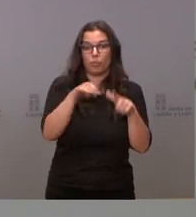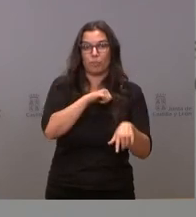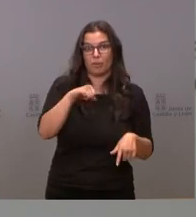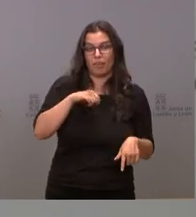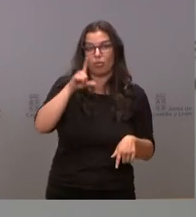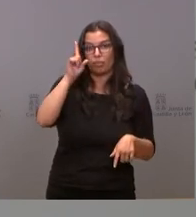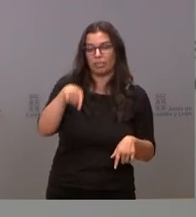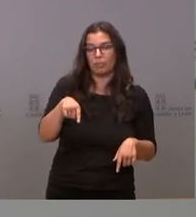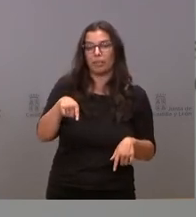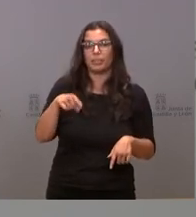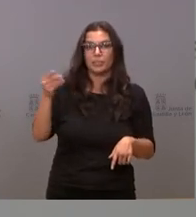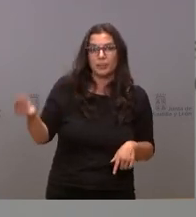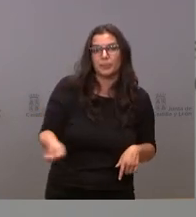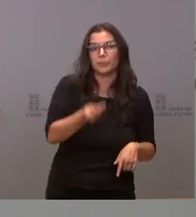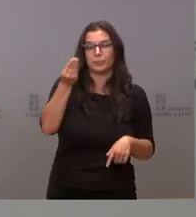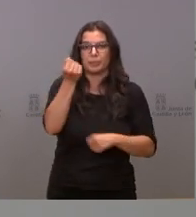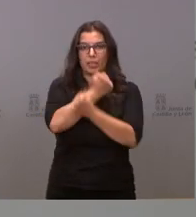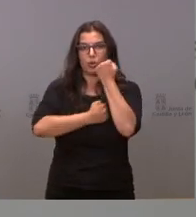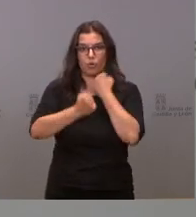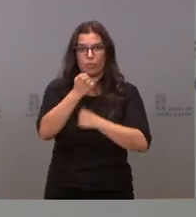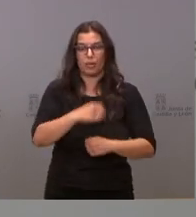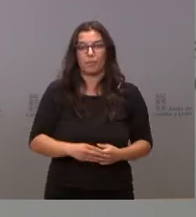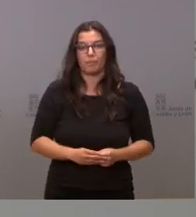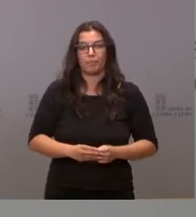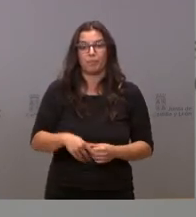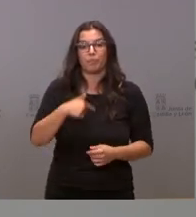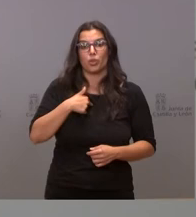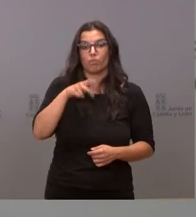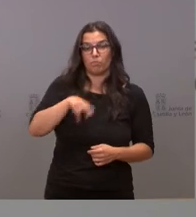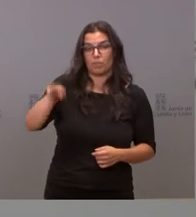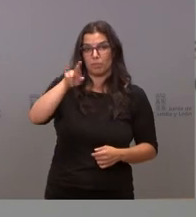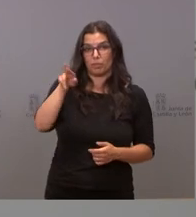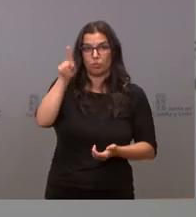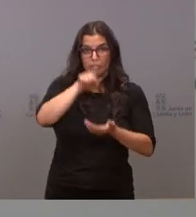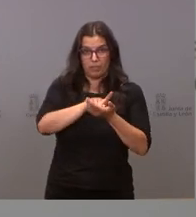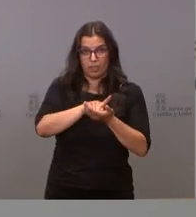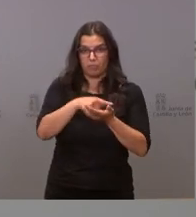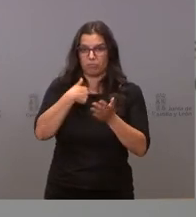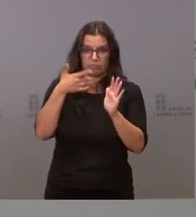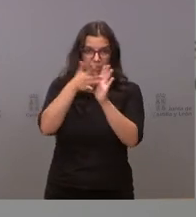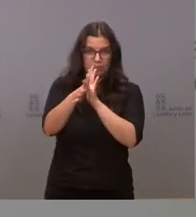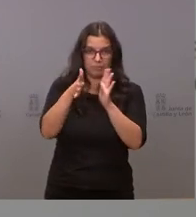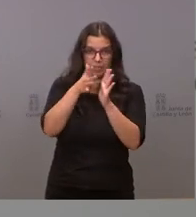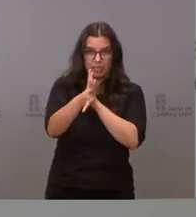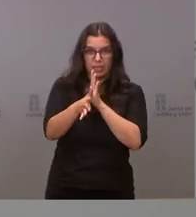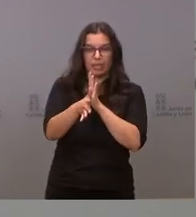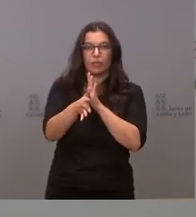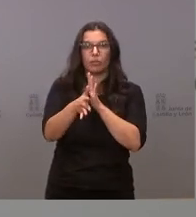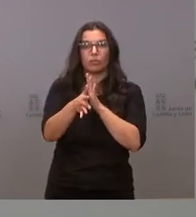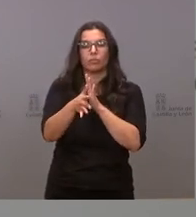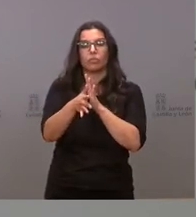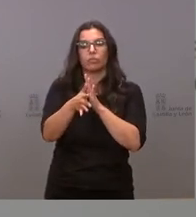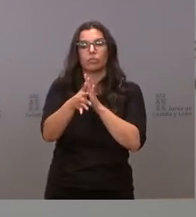recuperación económica y creo vuelvo a insistir lo he explicado no voy a volver a reiterar los mensajes